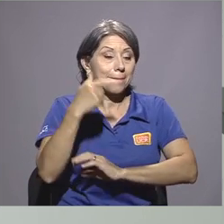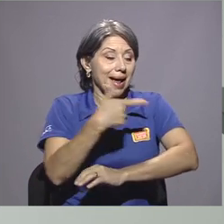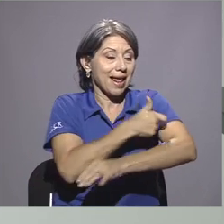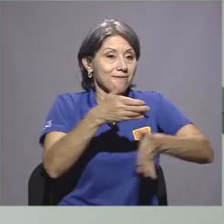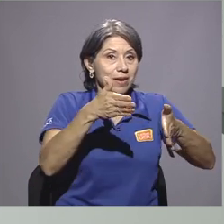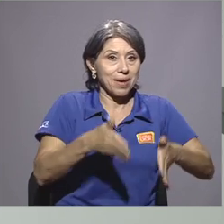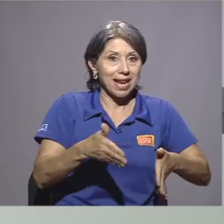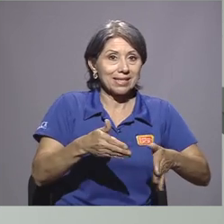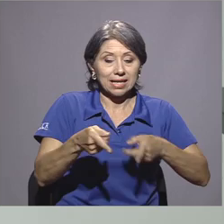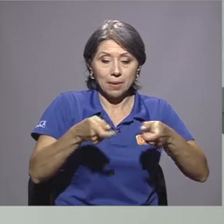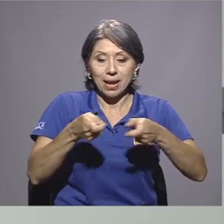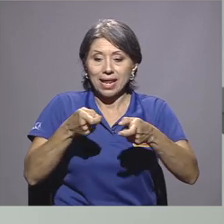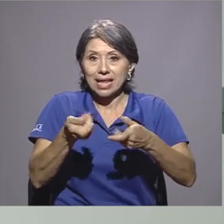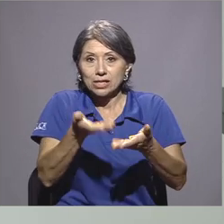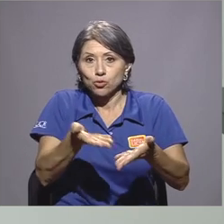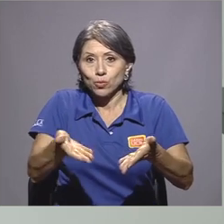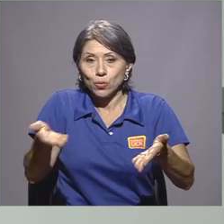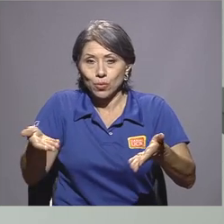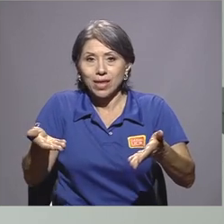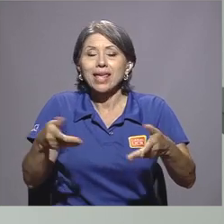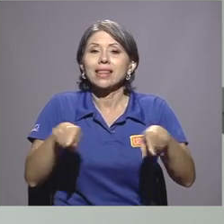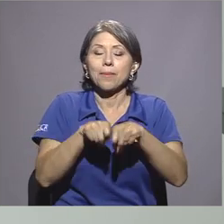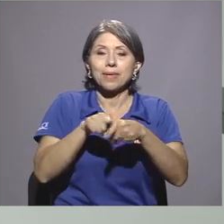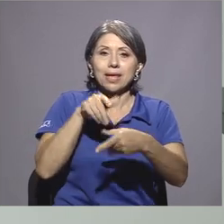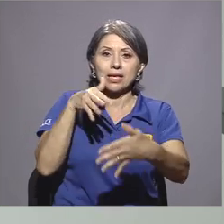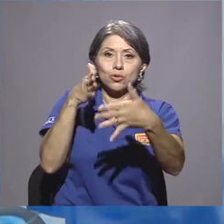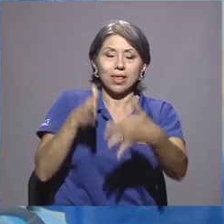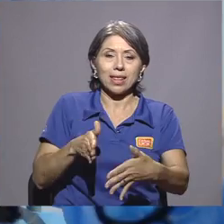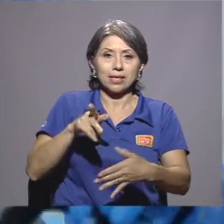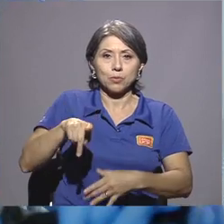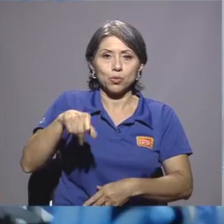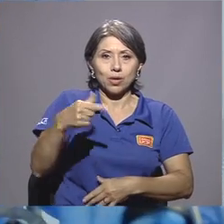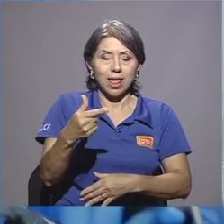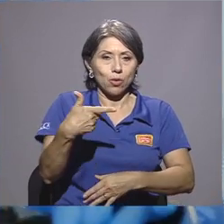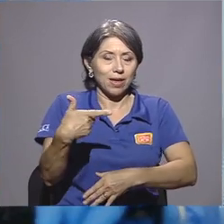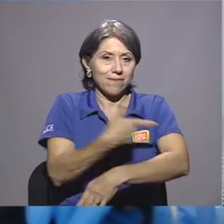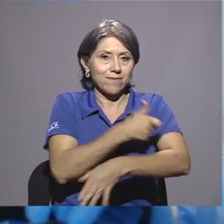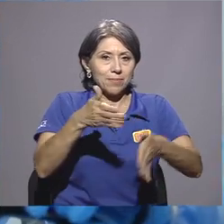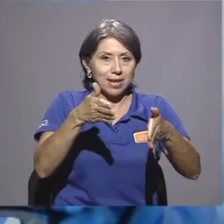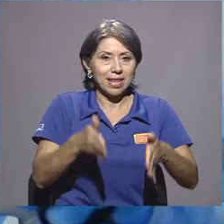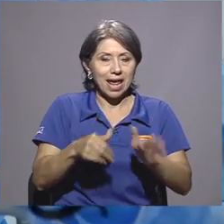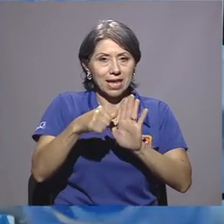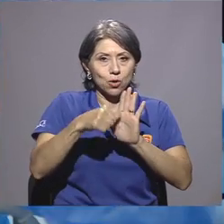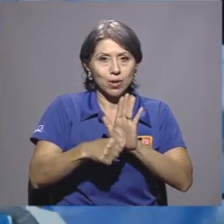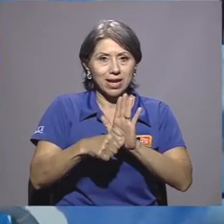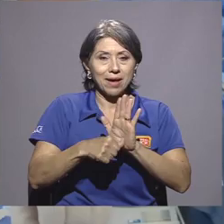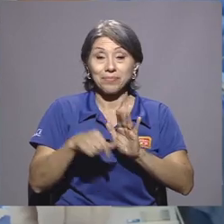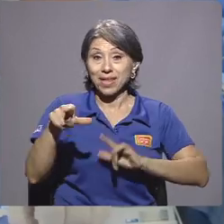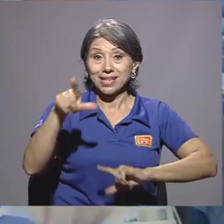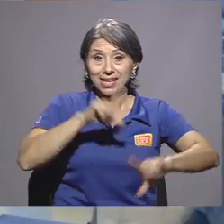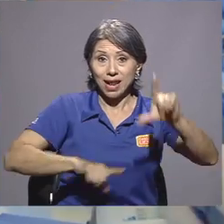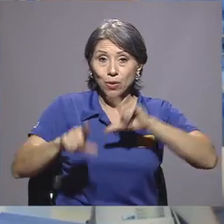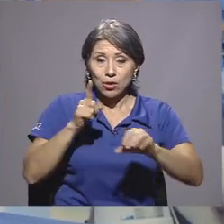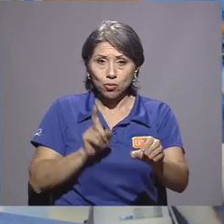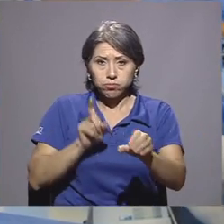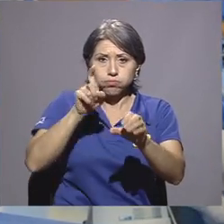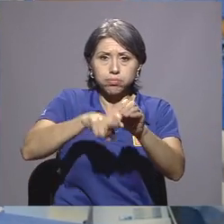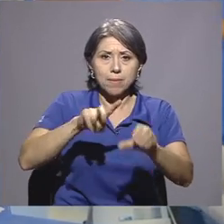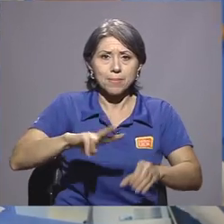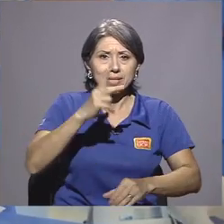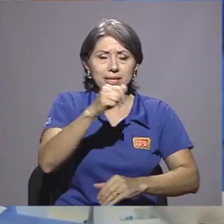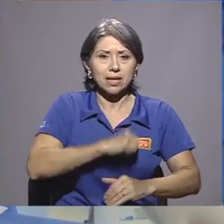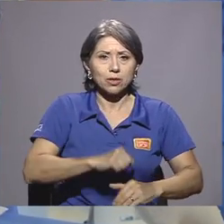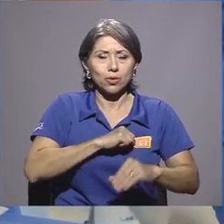y enfermeros y estudiantes del posgrado de enfermería quirúrgica. El laboratorio está adscrito a la